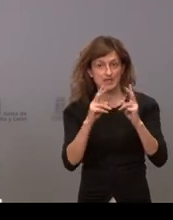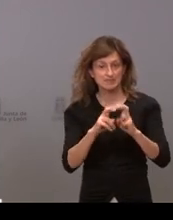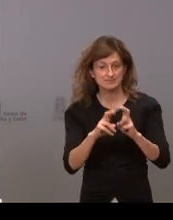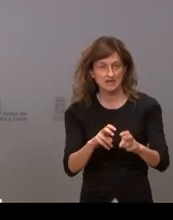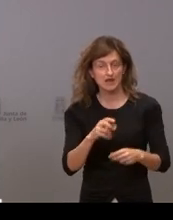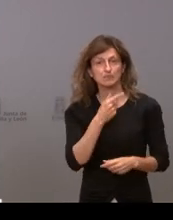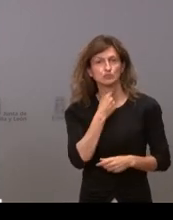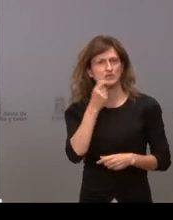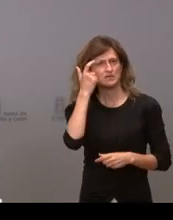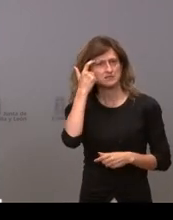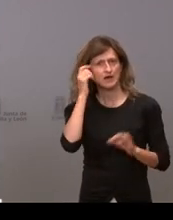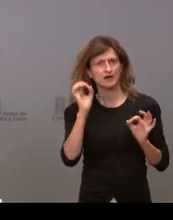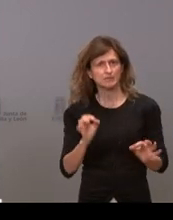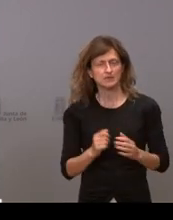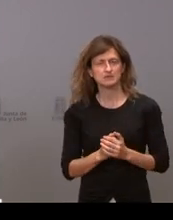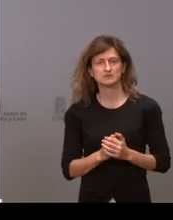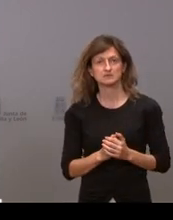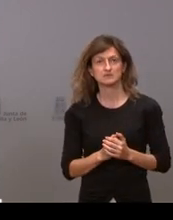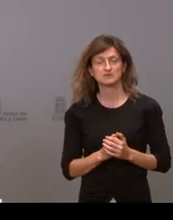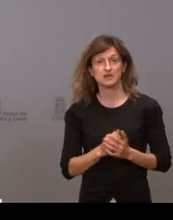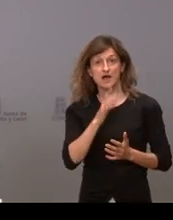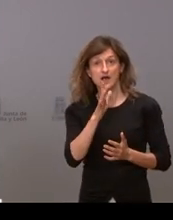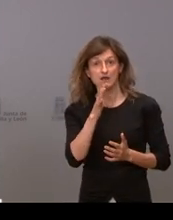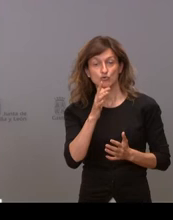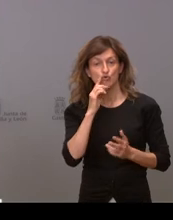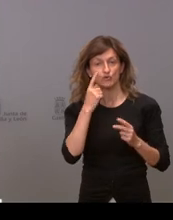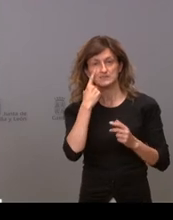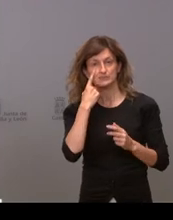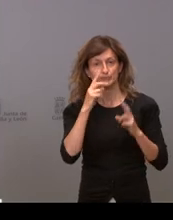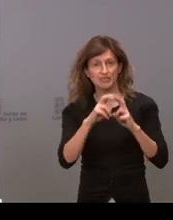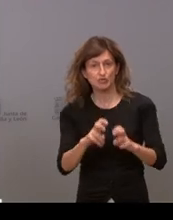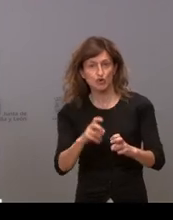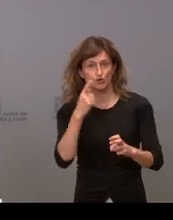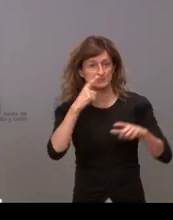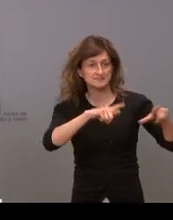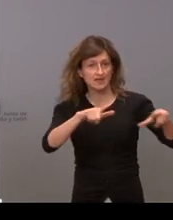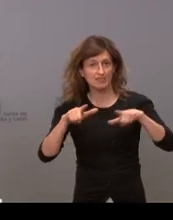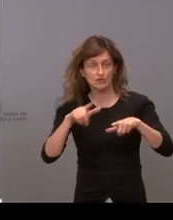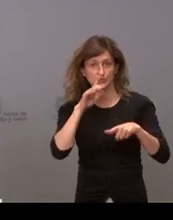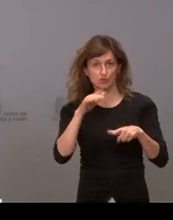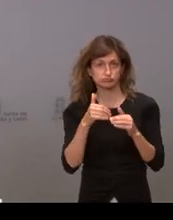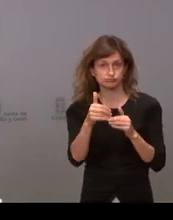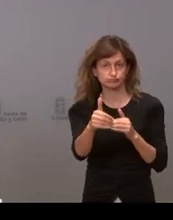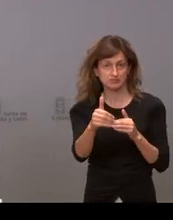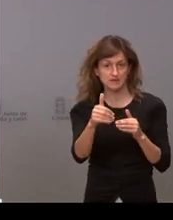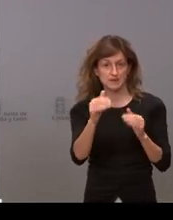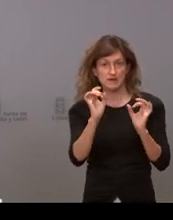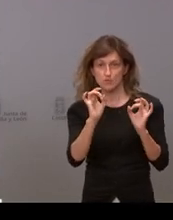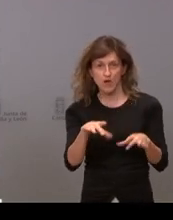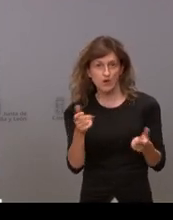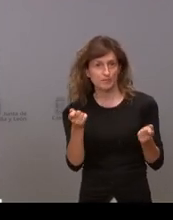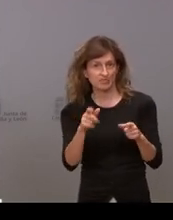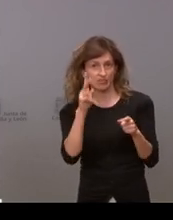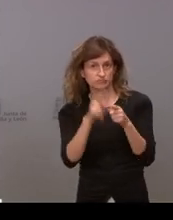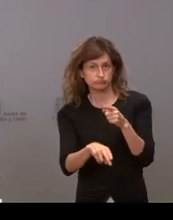gustaría saber si se va a poner en marcha algún tipo de inspección de las instalaciones para evitar que cosas así puedan volver a